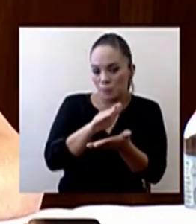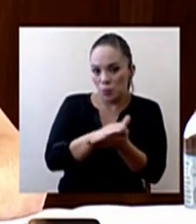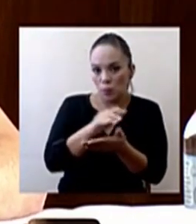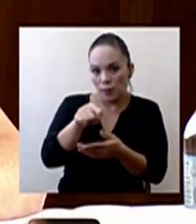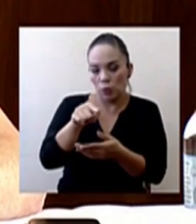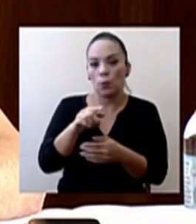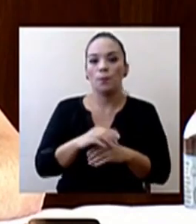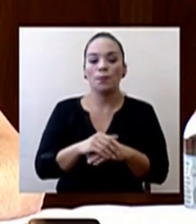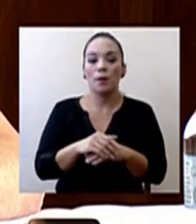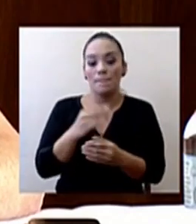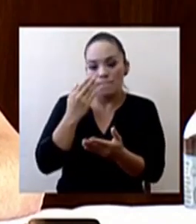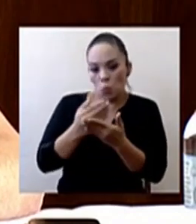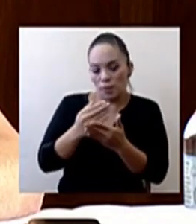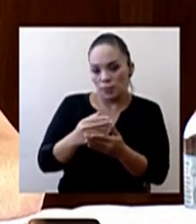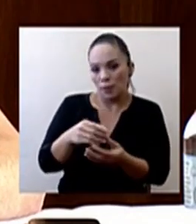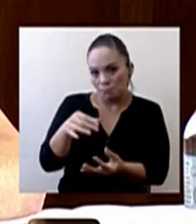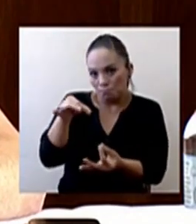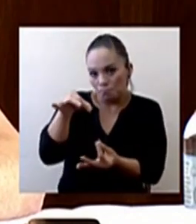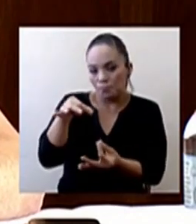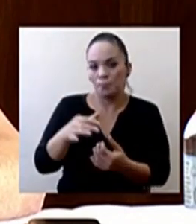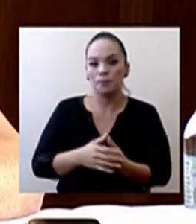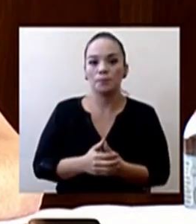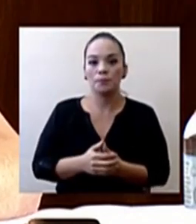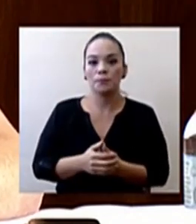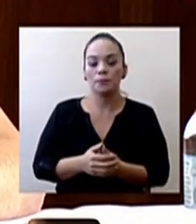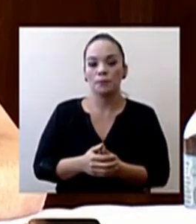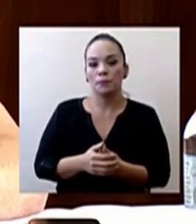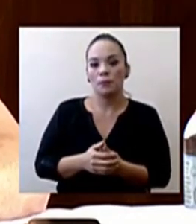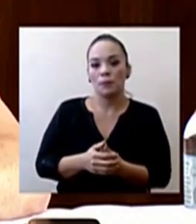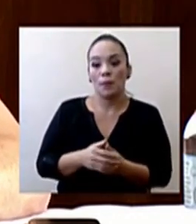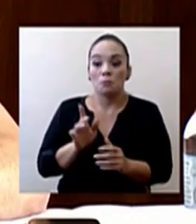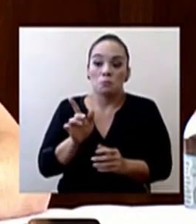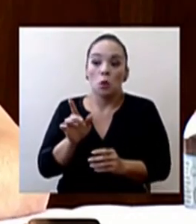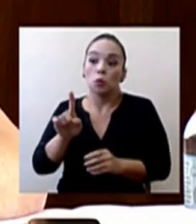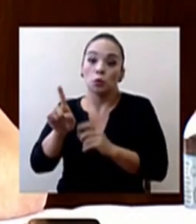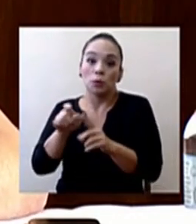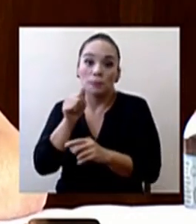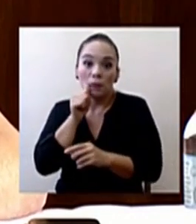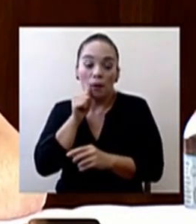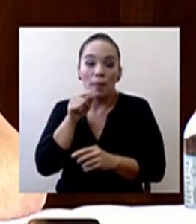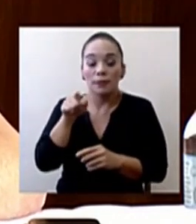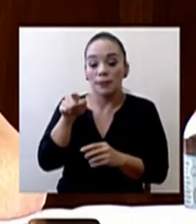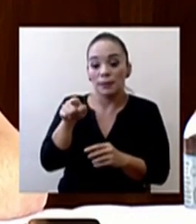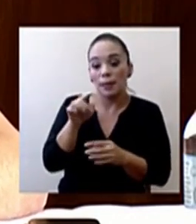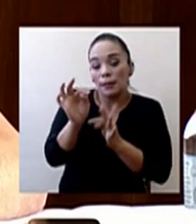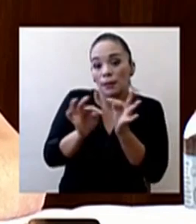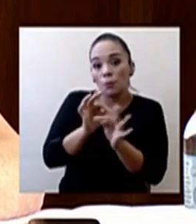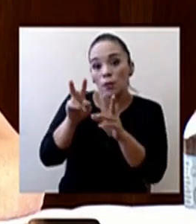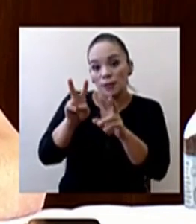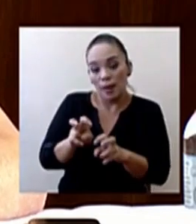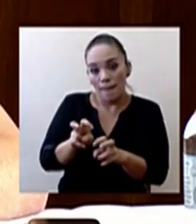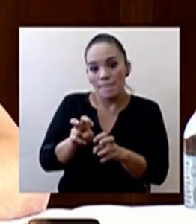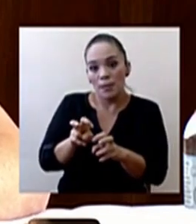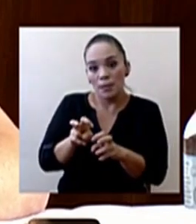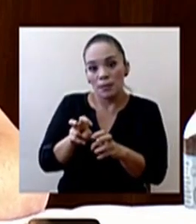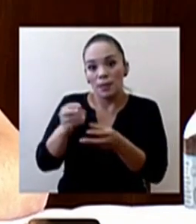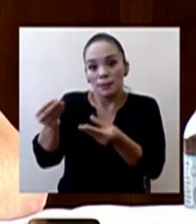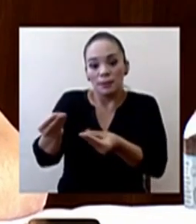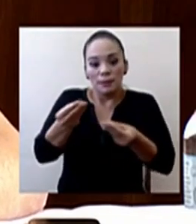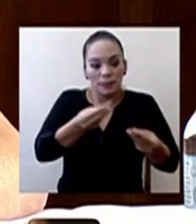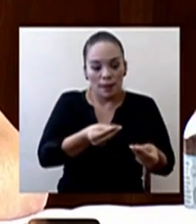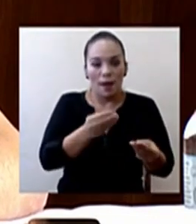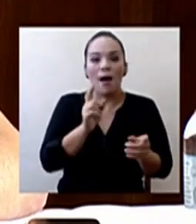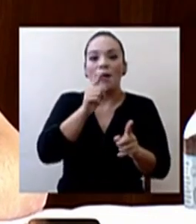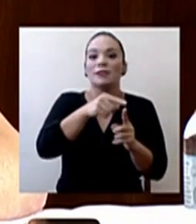los laboratorios o de las consultas privadas, esos exámenes llegan hacia los